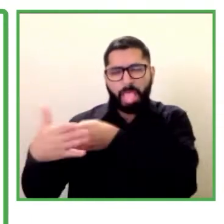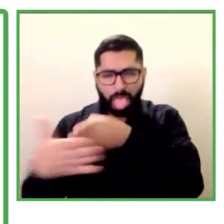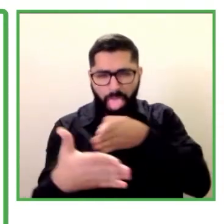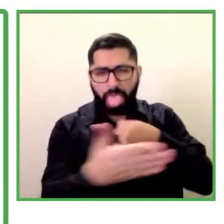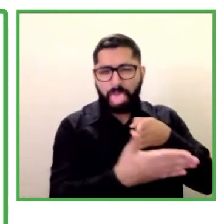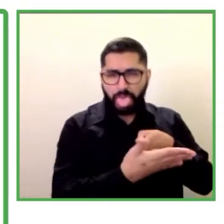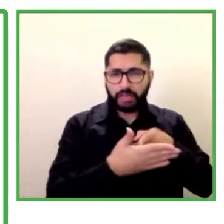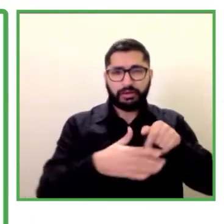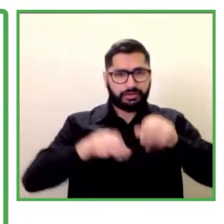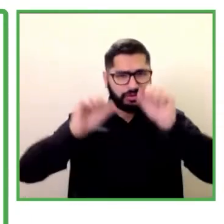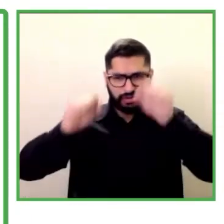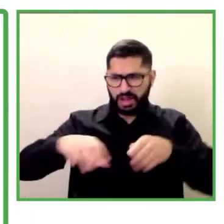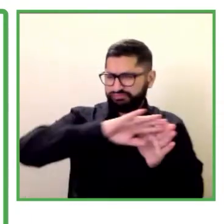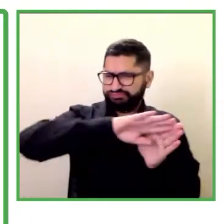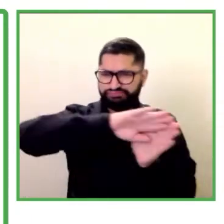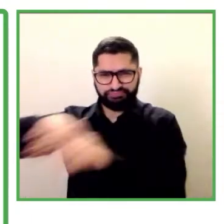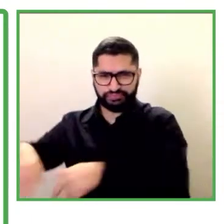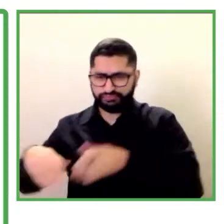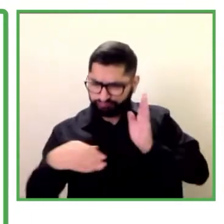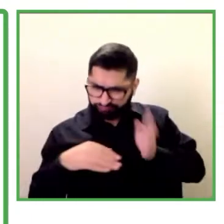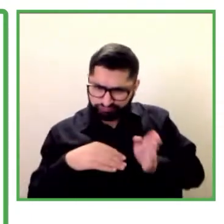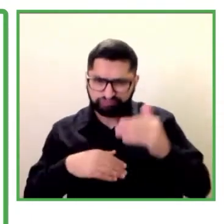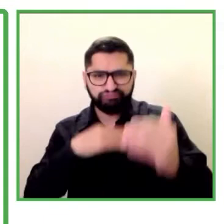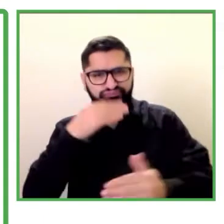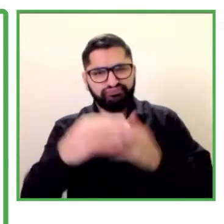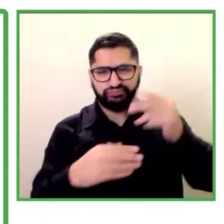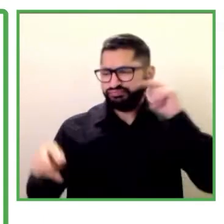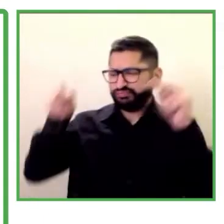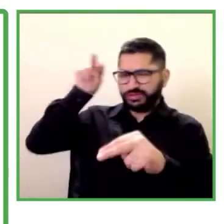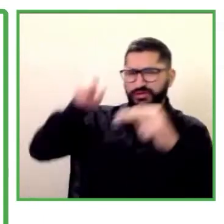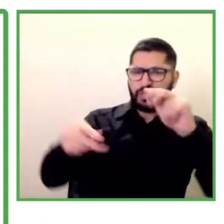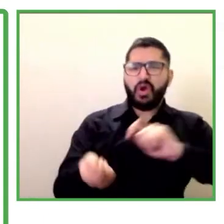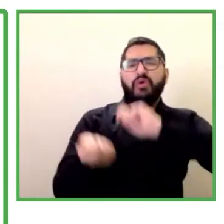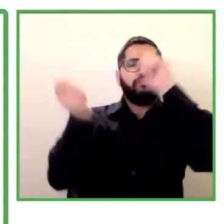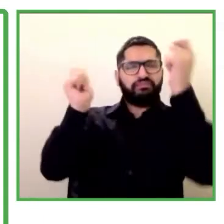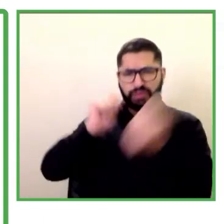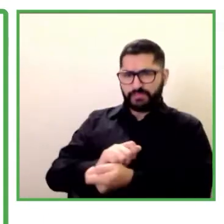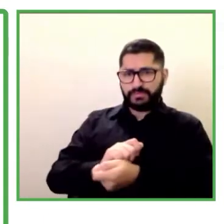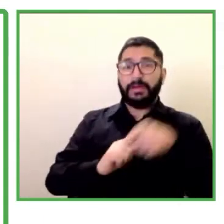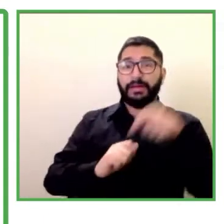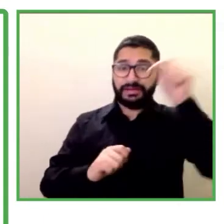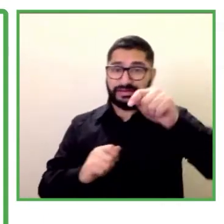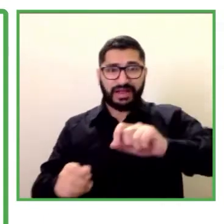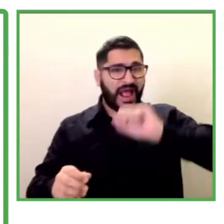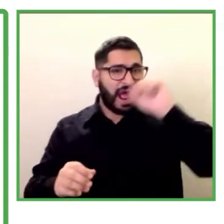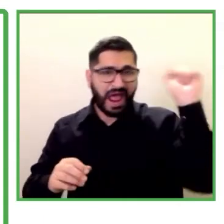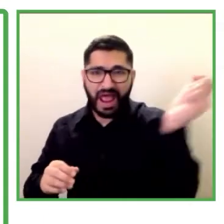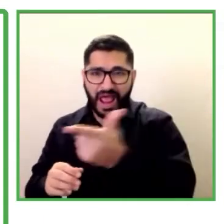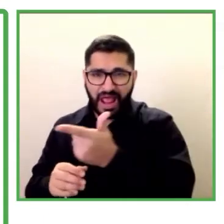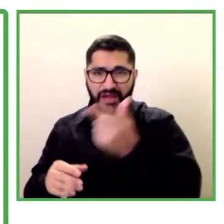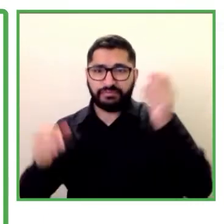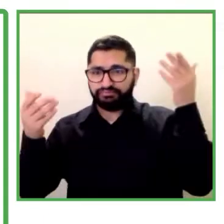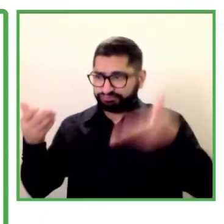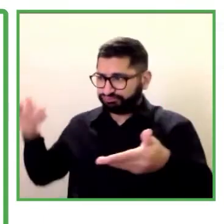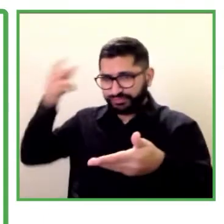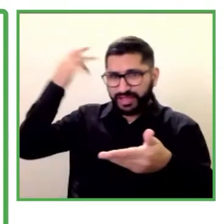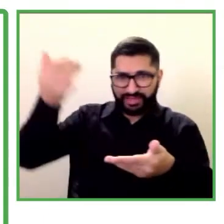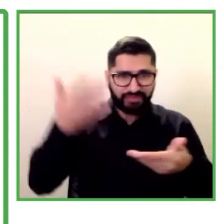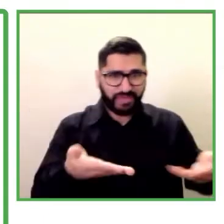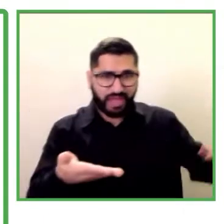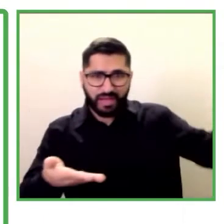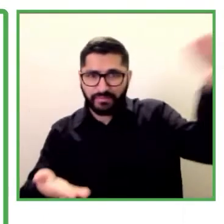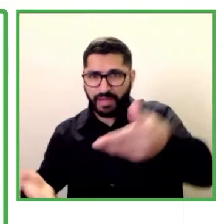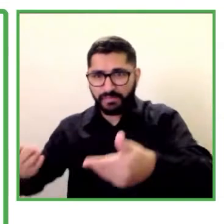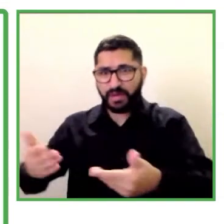futuro mejor donde todas las ideas se ponen sobre la mesa se validan se respetan y se respaldan porque las empresas